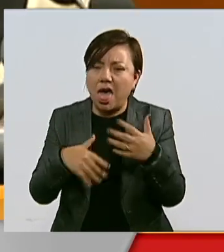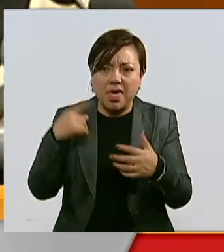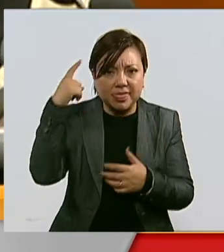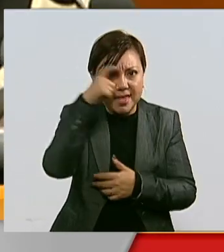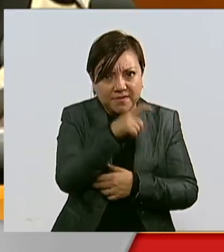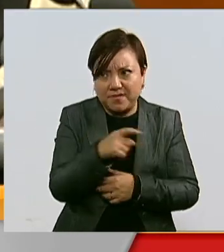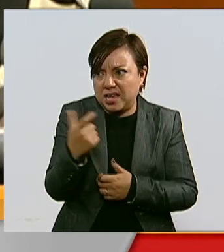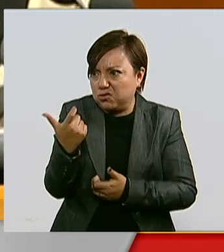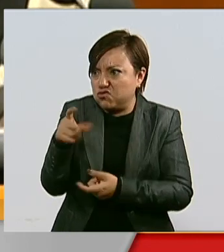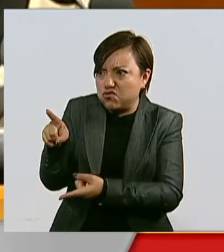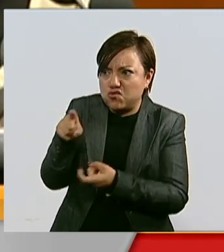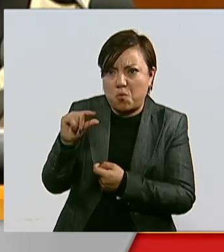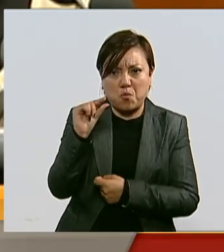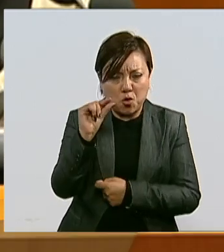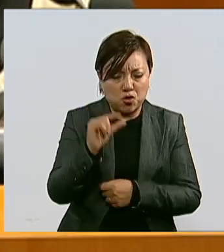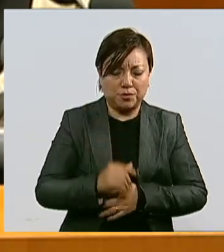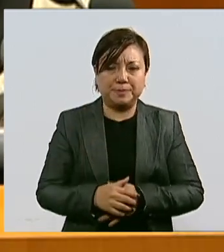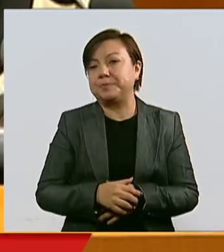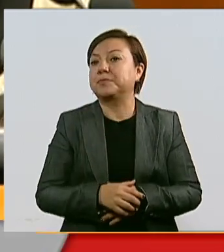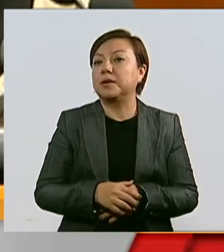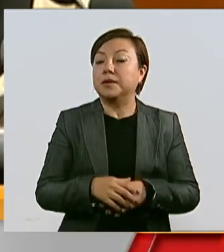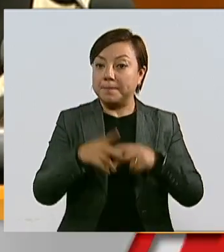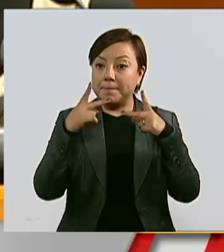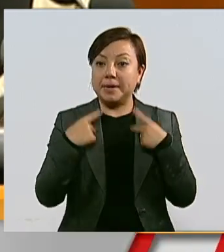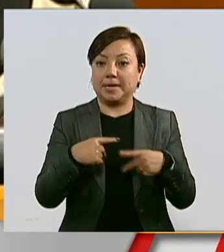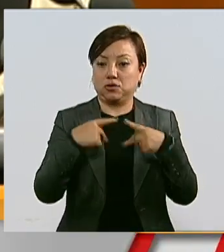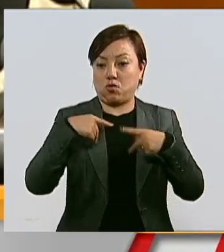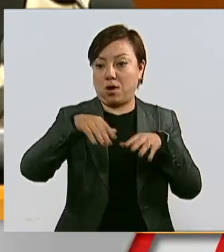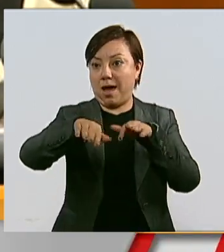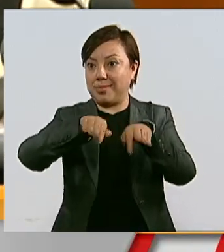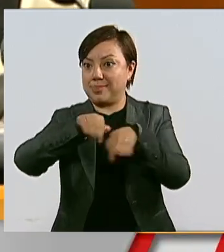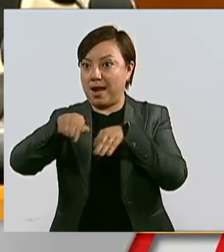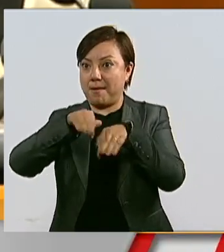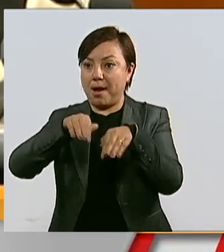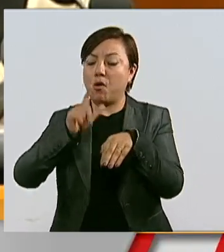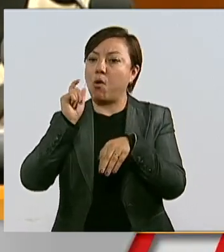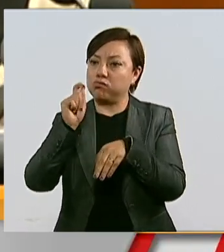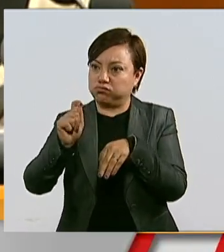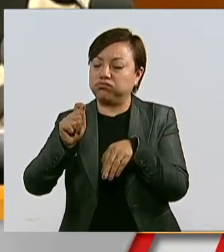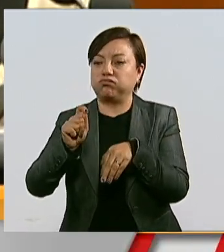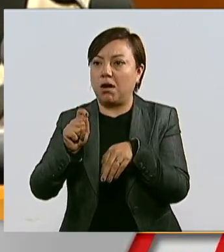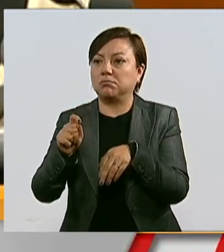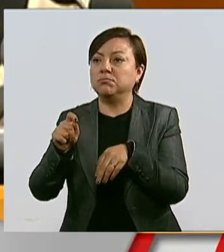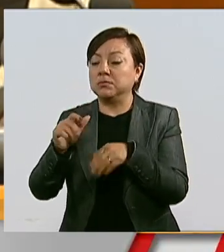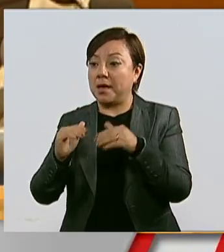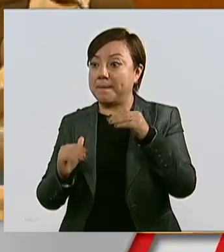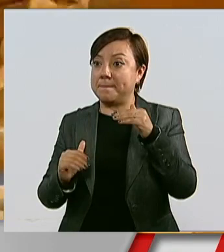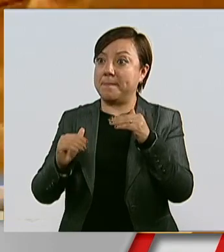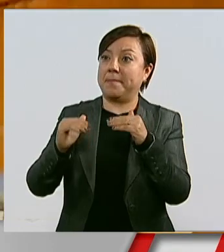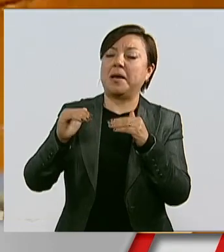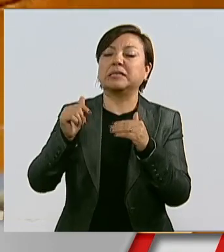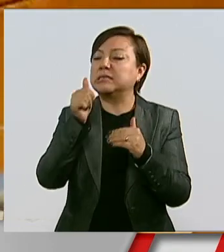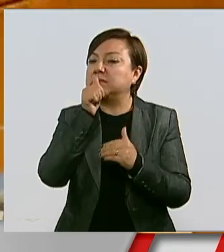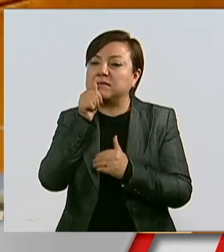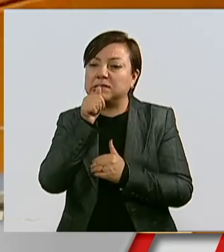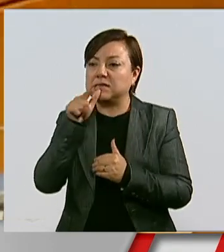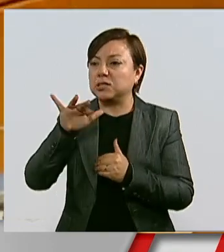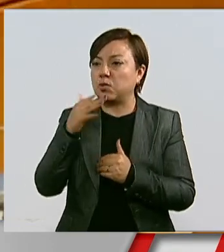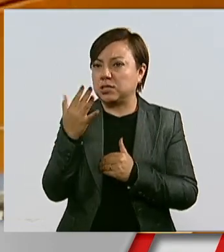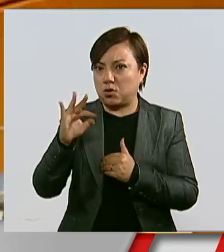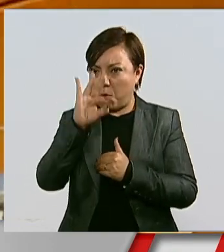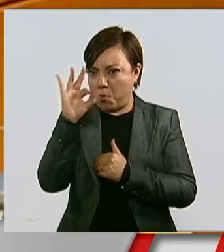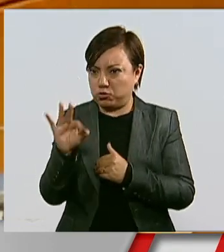El mercado laboral se encuentra lejos de un nivel óptimo, pues el 55% de la población